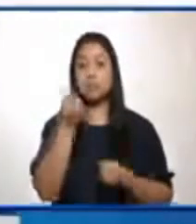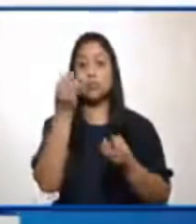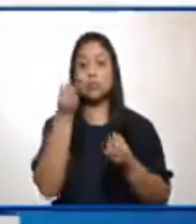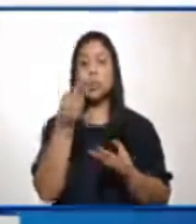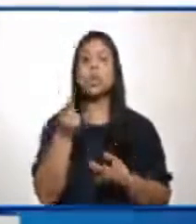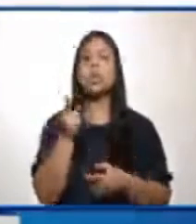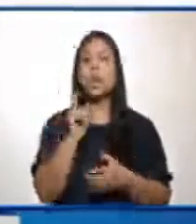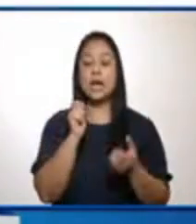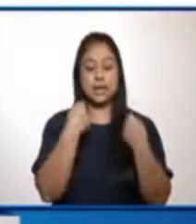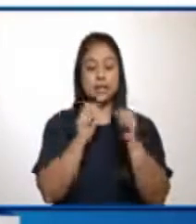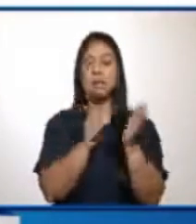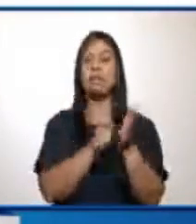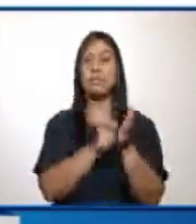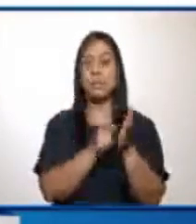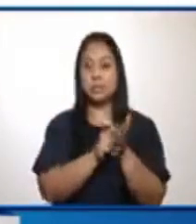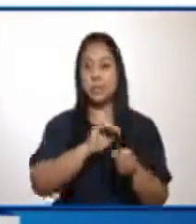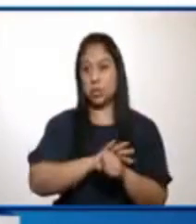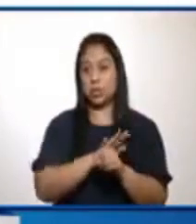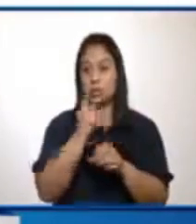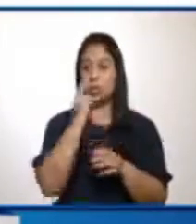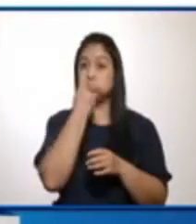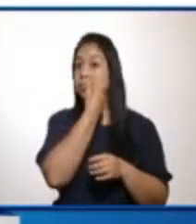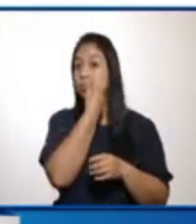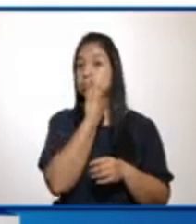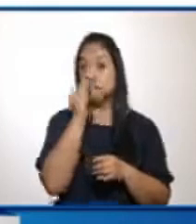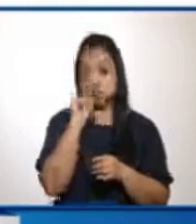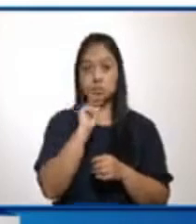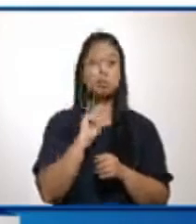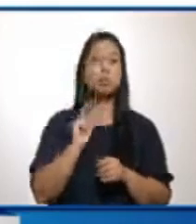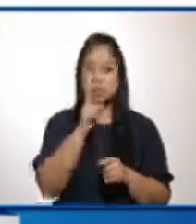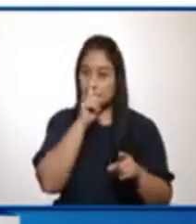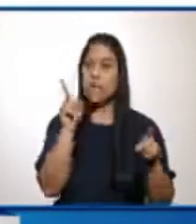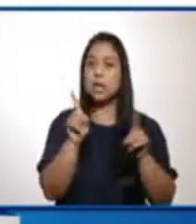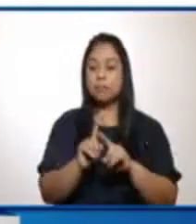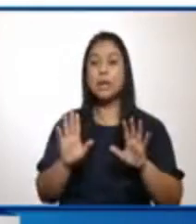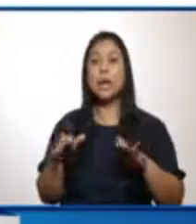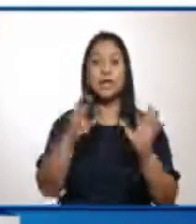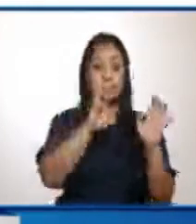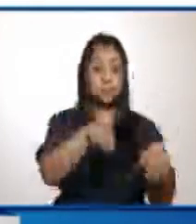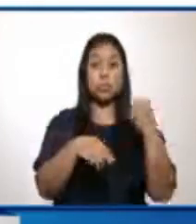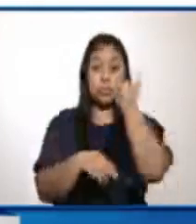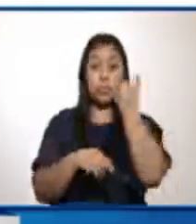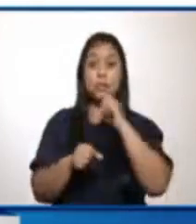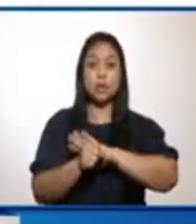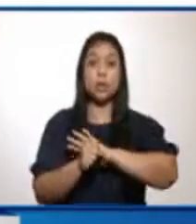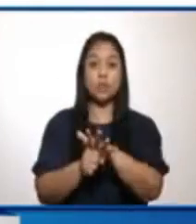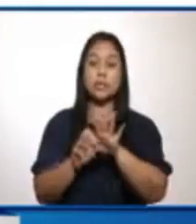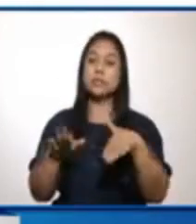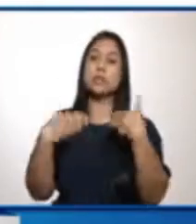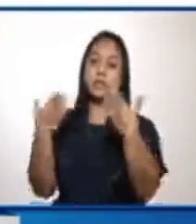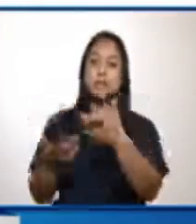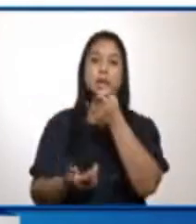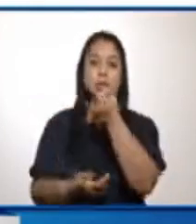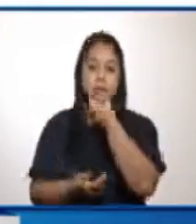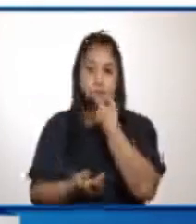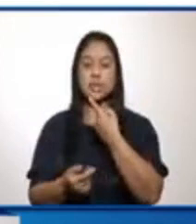pruebas para los hisopados, sino también a todos los positivos. Se les entrega su kit de medicamentos,